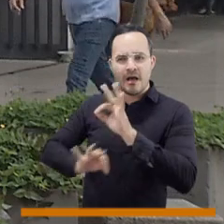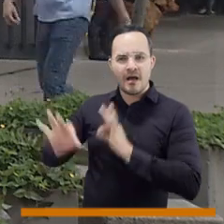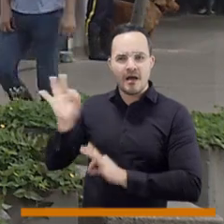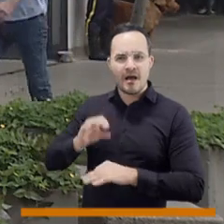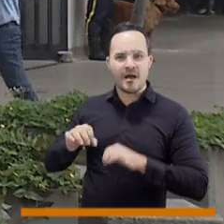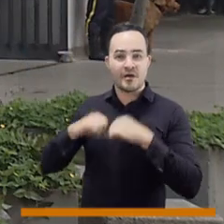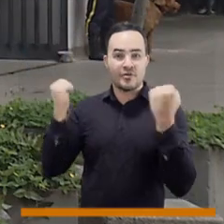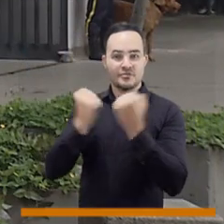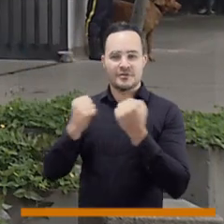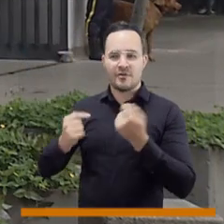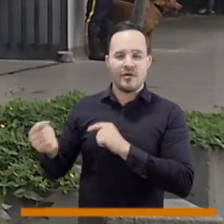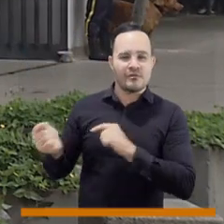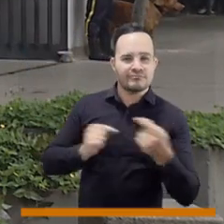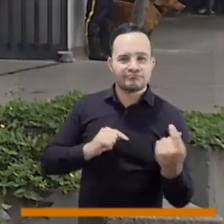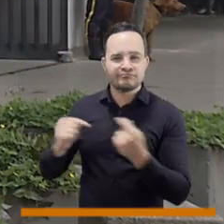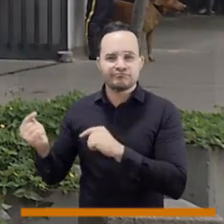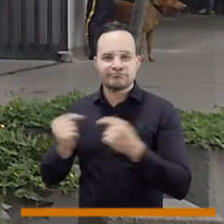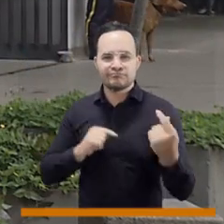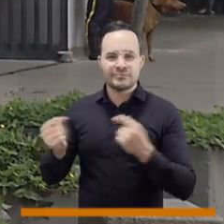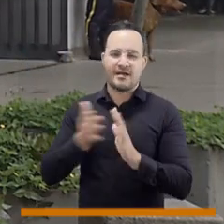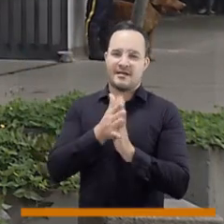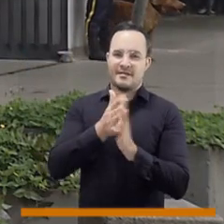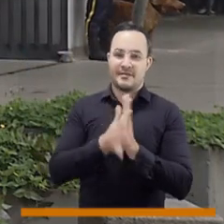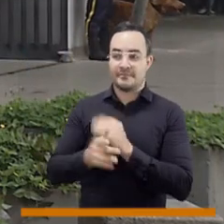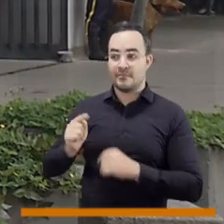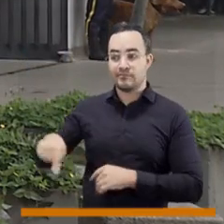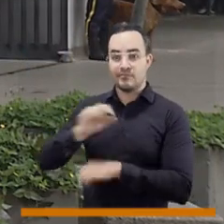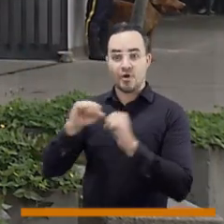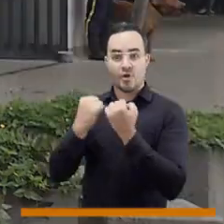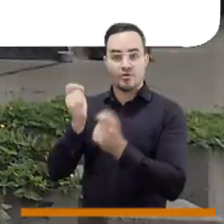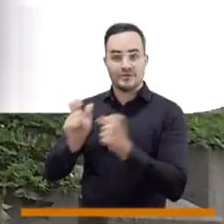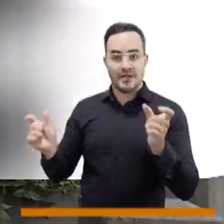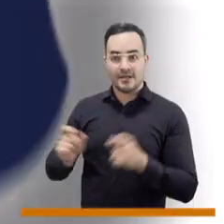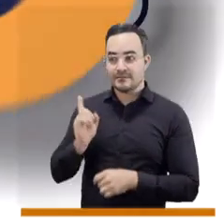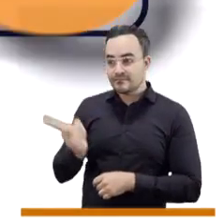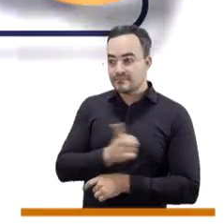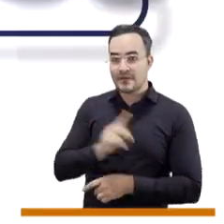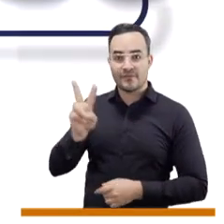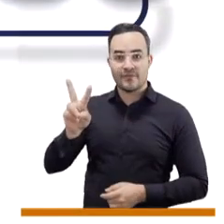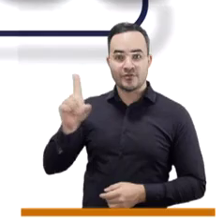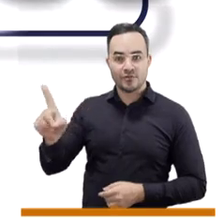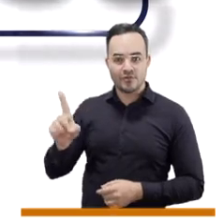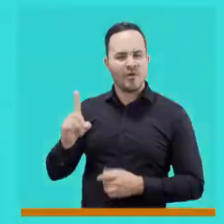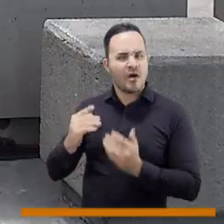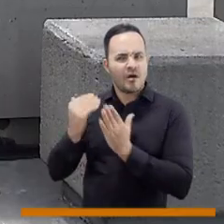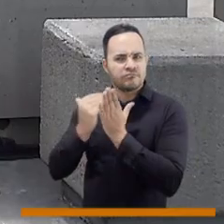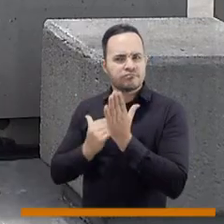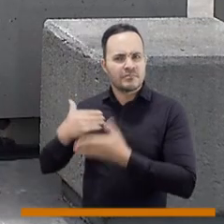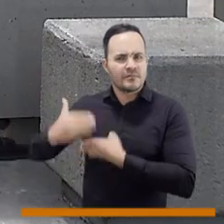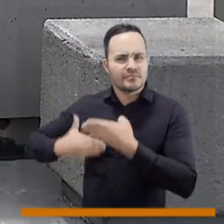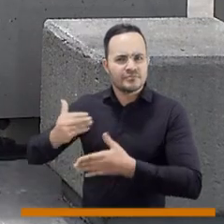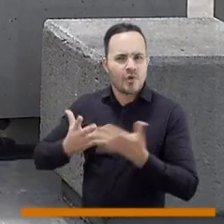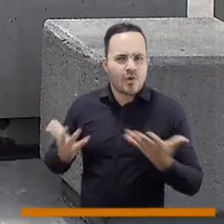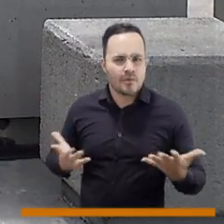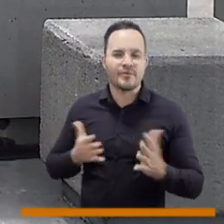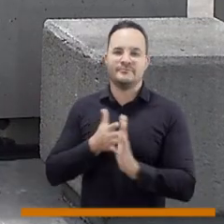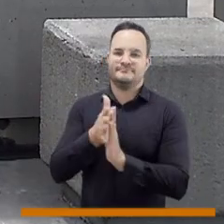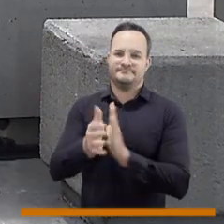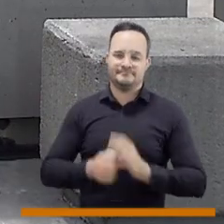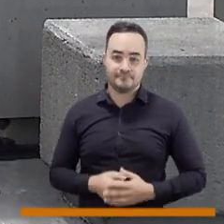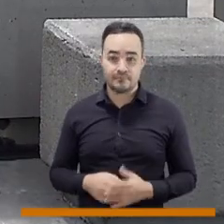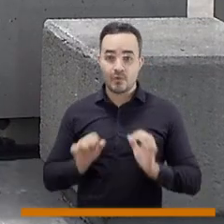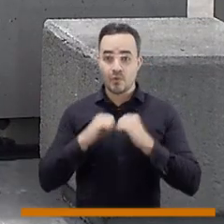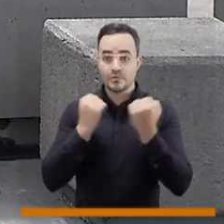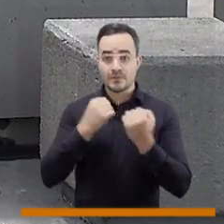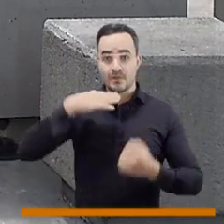sesiones y la agenda de los 21 concejales de Medellín. El Consejo de Medellín sabe